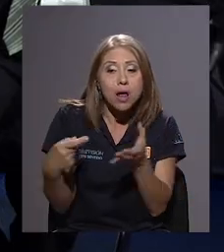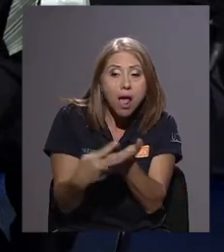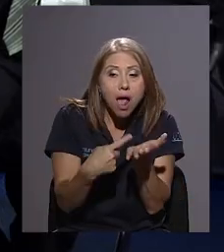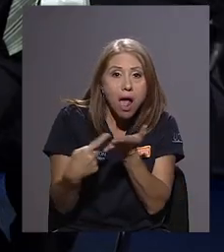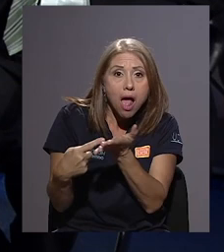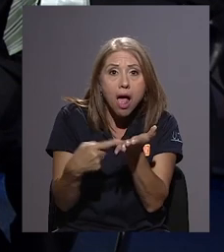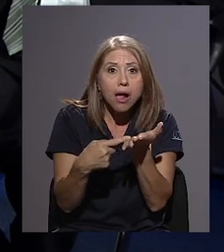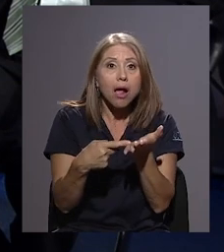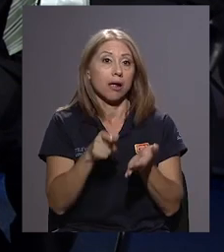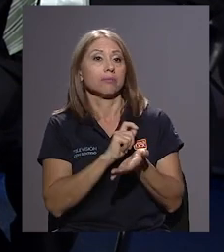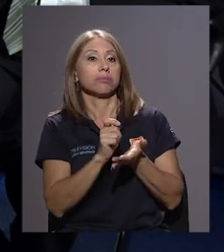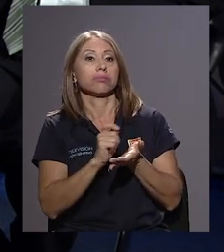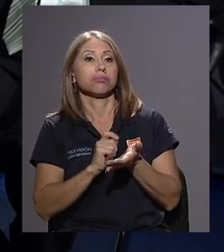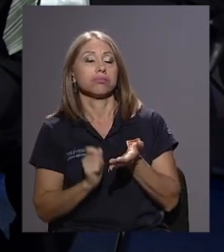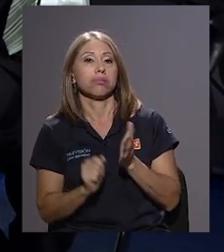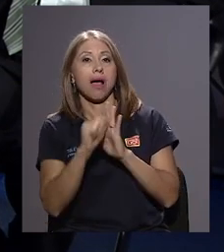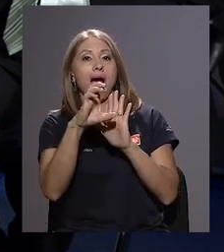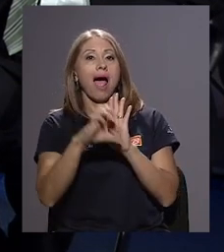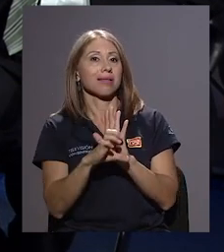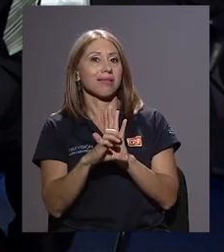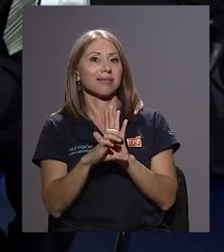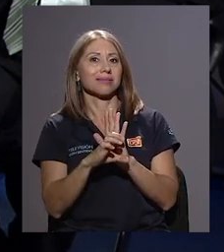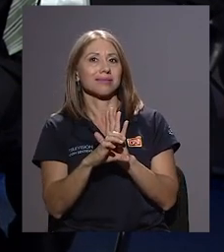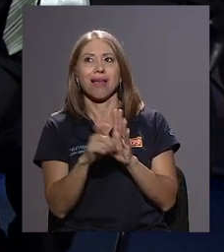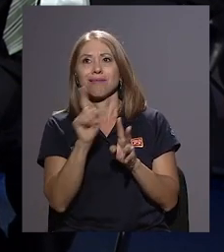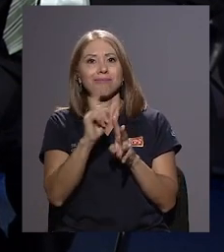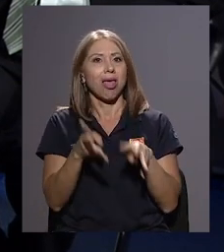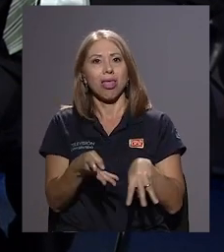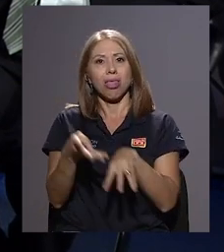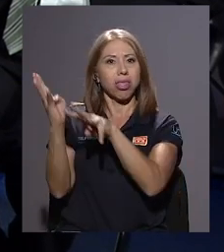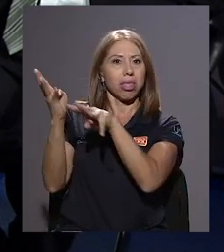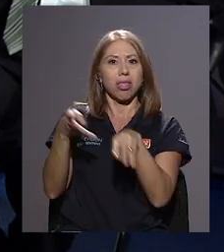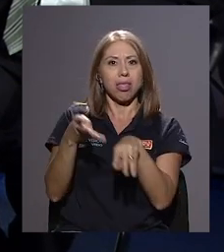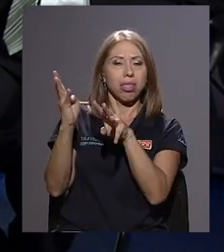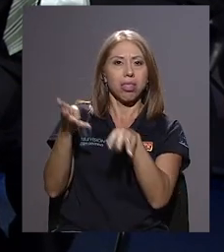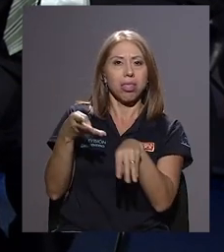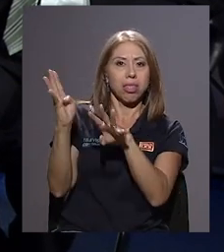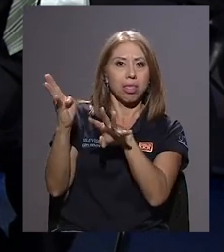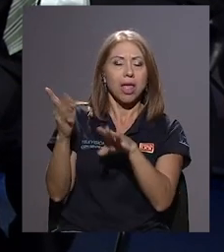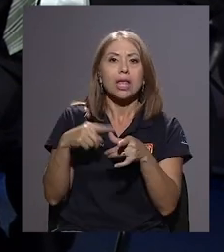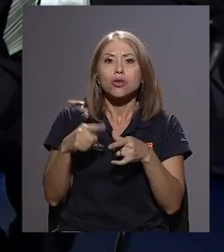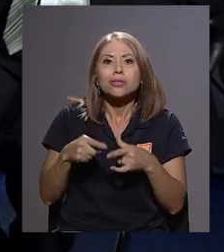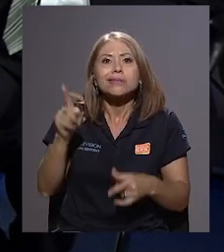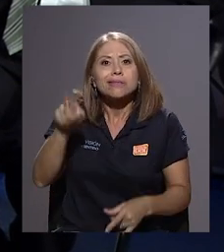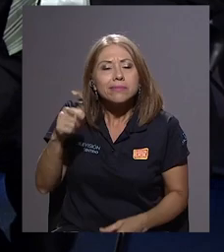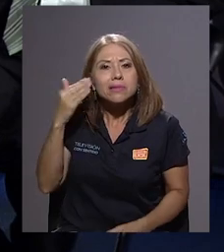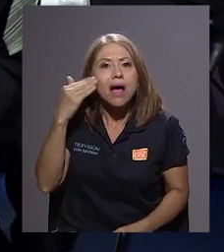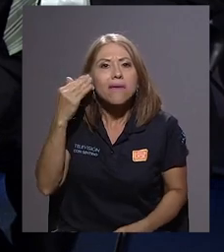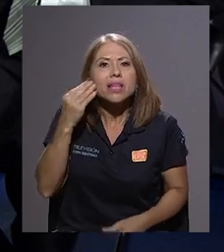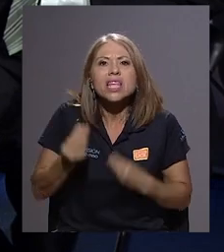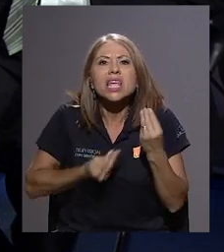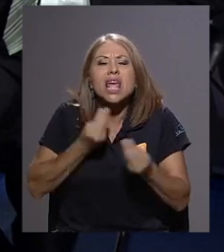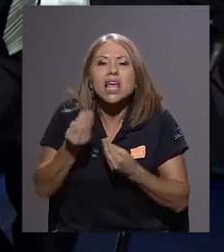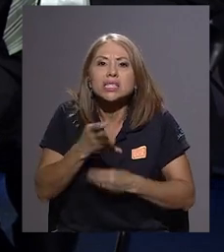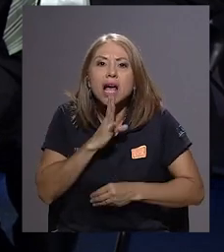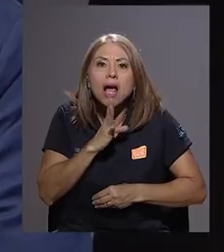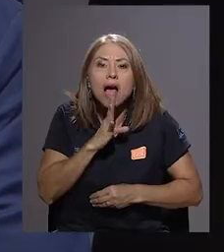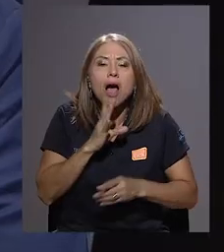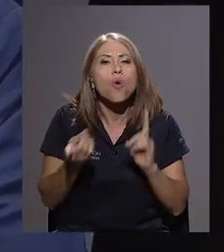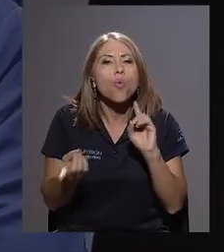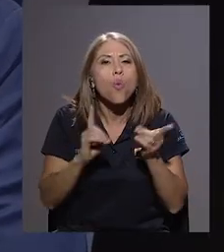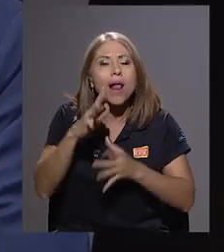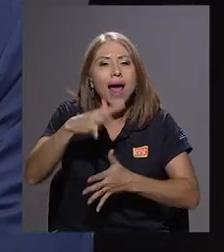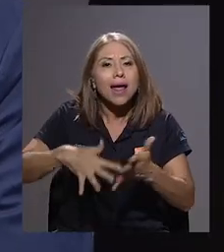es casi no, muy pocas la ponen. Entonces, el saber qué están viendo, cuál es la agenda de las instituciones públicas, no se sabe.